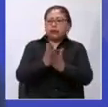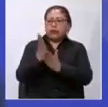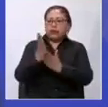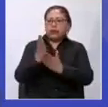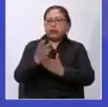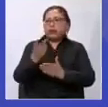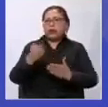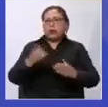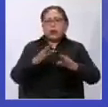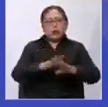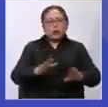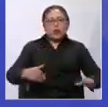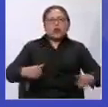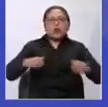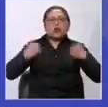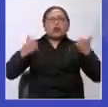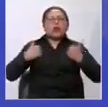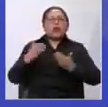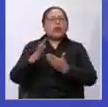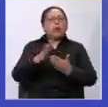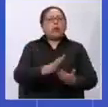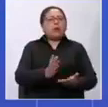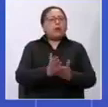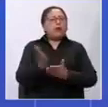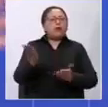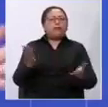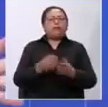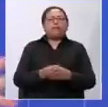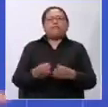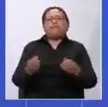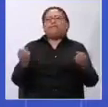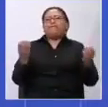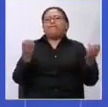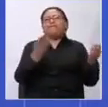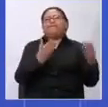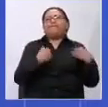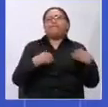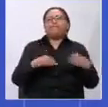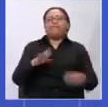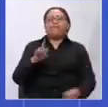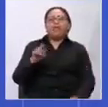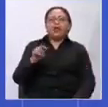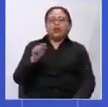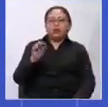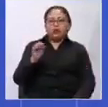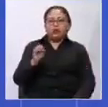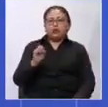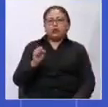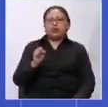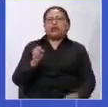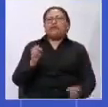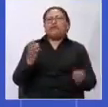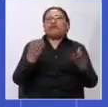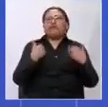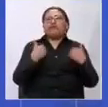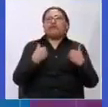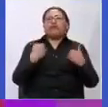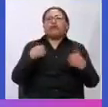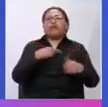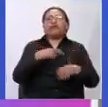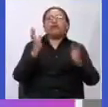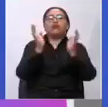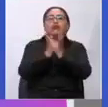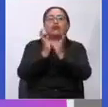y adolescentes en nuestro país? Bueno, son múltiples los datos, pero como Defensoría del Pueblo vamos a